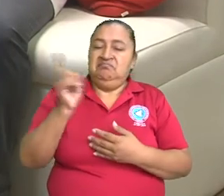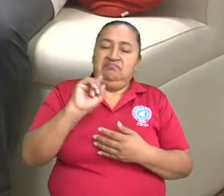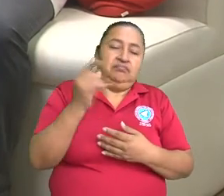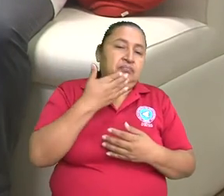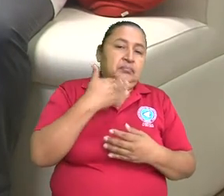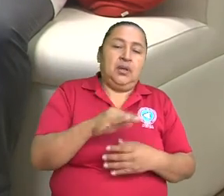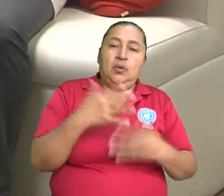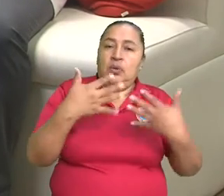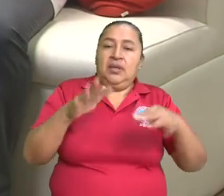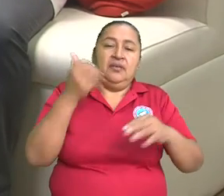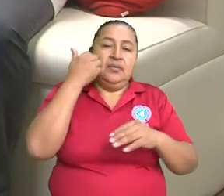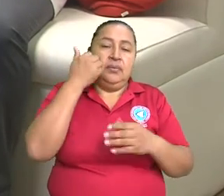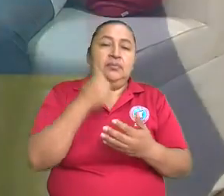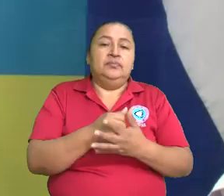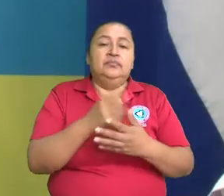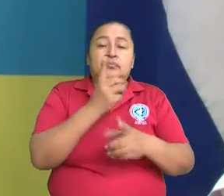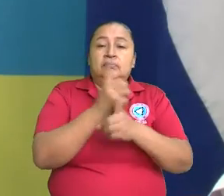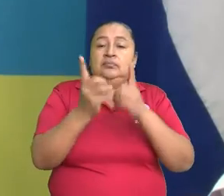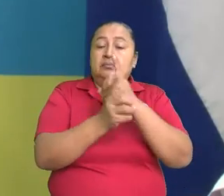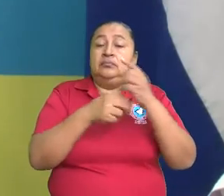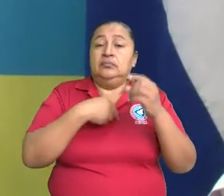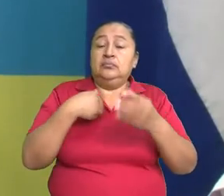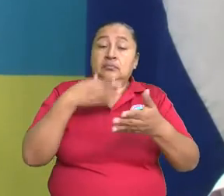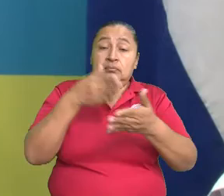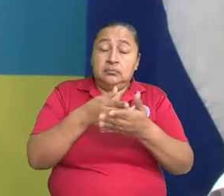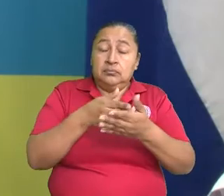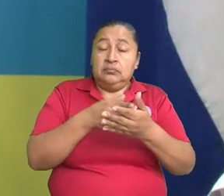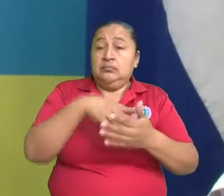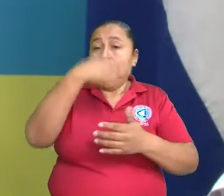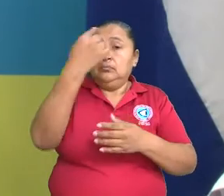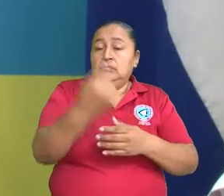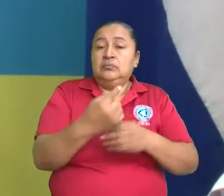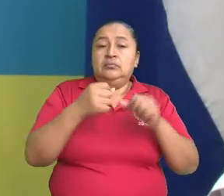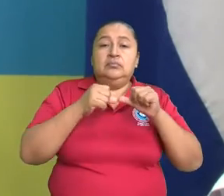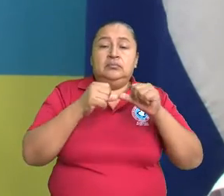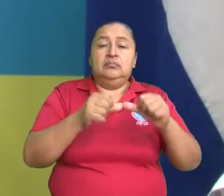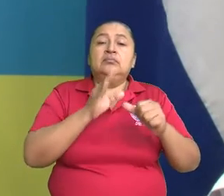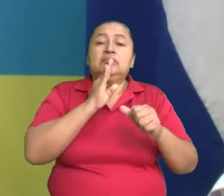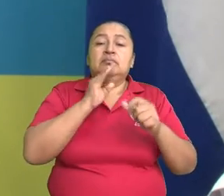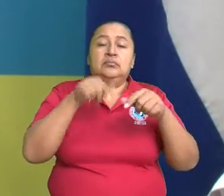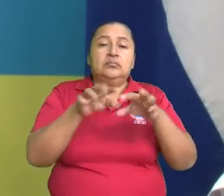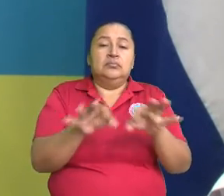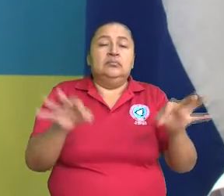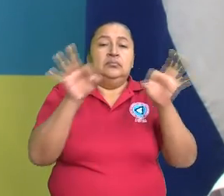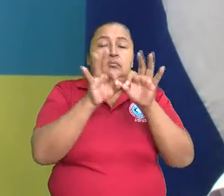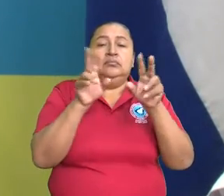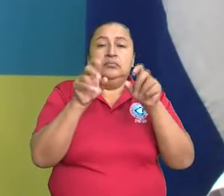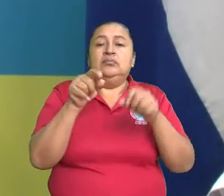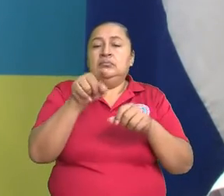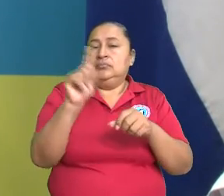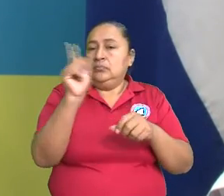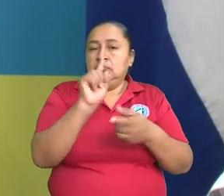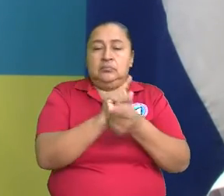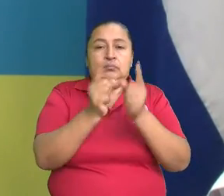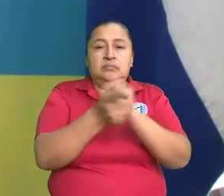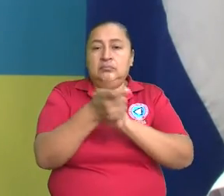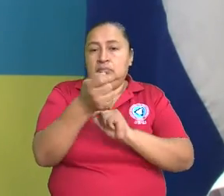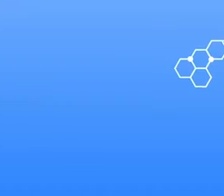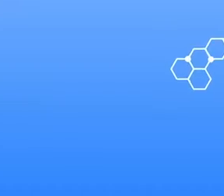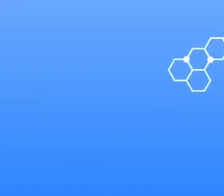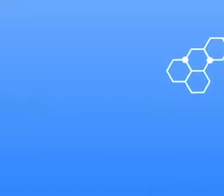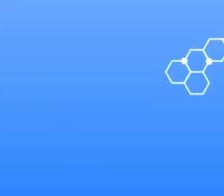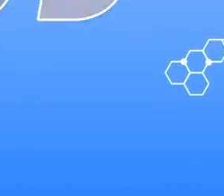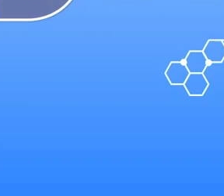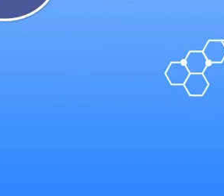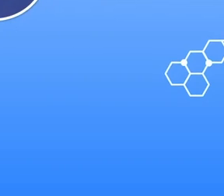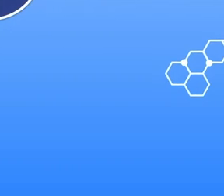tipo de las enfermedades. Vamos a hacer una pausa, doctor. Cuando regresemos, vamos a seguir hablando de este importante tema. Usted no le cambie de canal, ya regresamos.